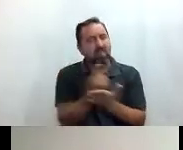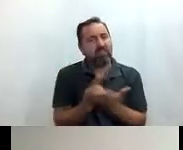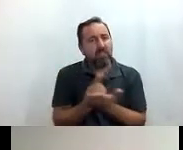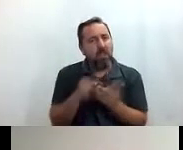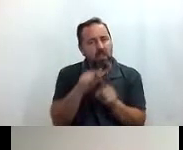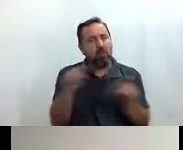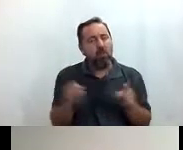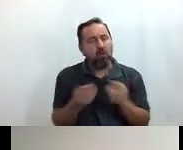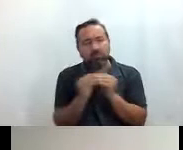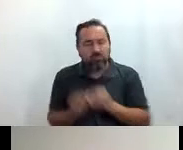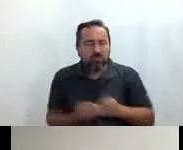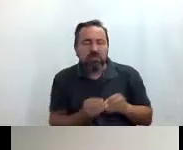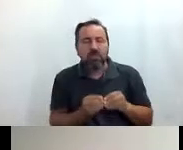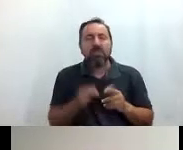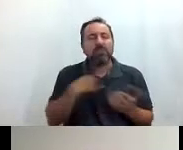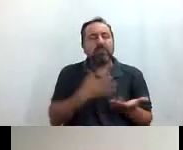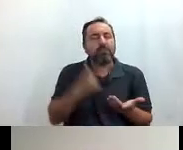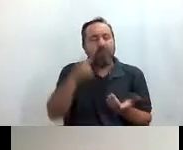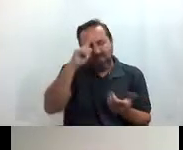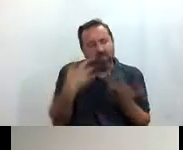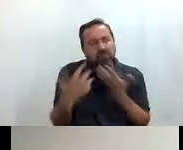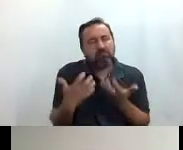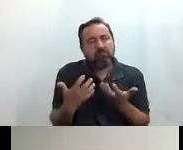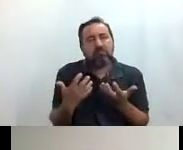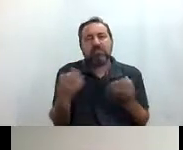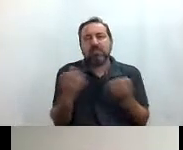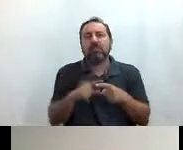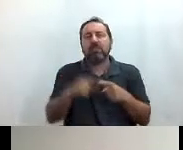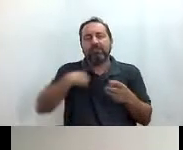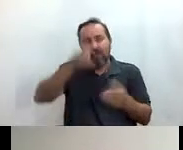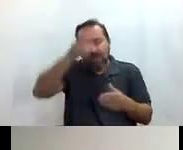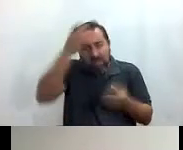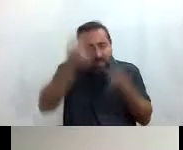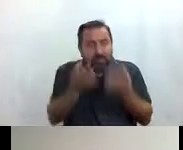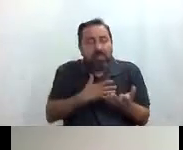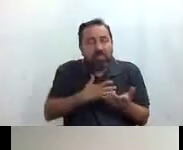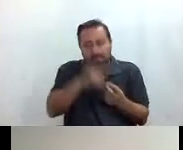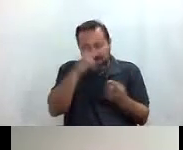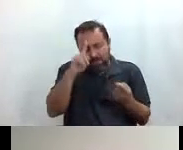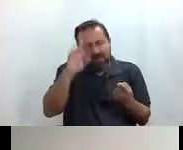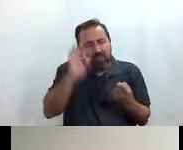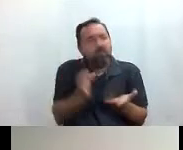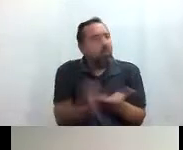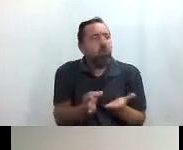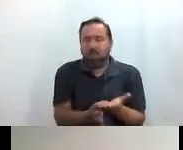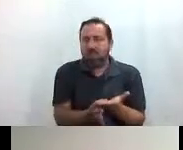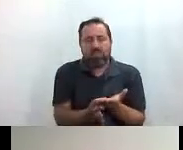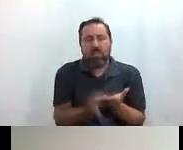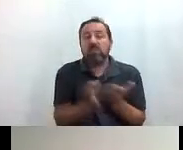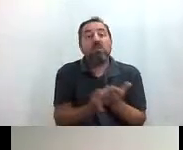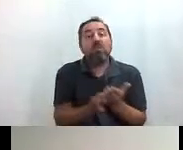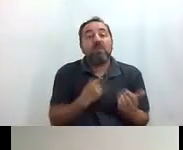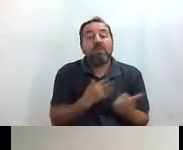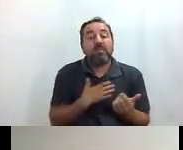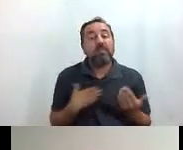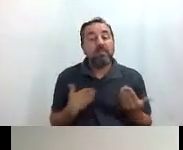queríamos contar es que es la esencia de Madrid que es el diseño de Madrid la creatividad de Madrid Madrid es una ciudad pues que quiere que quiere